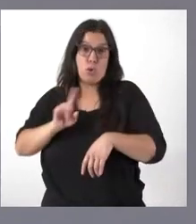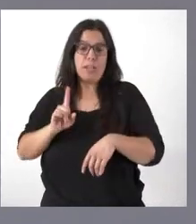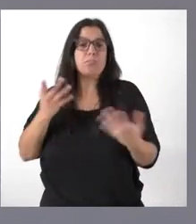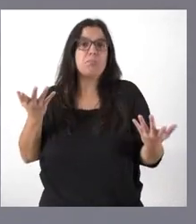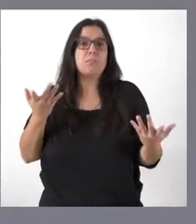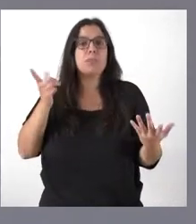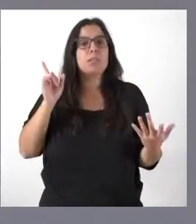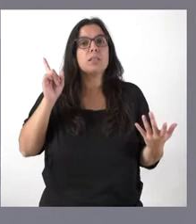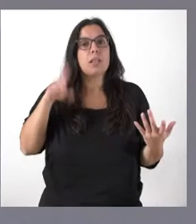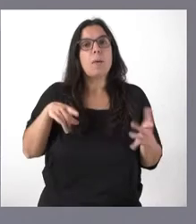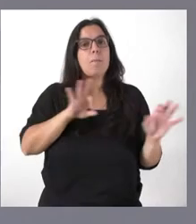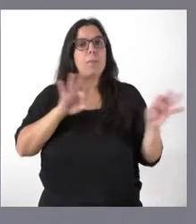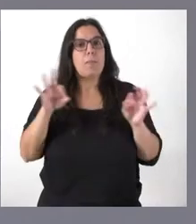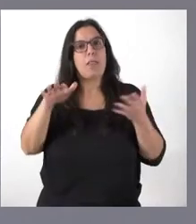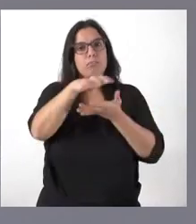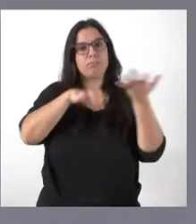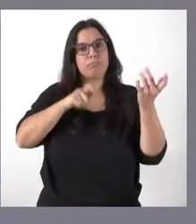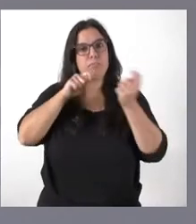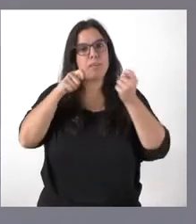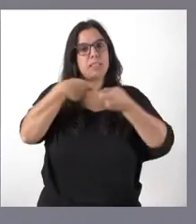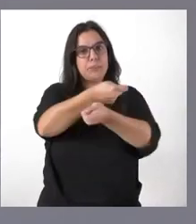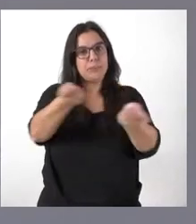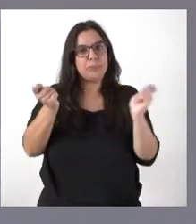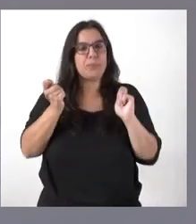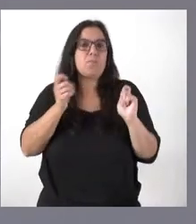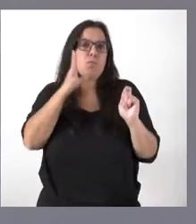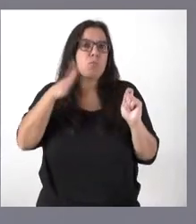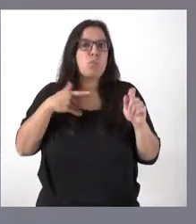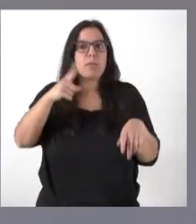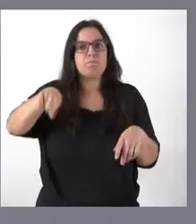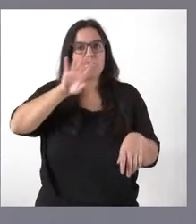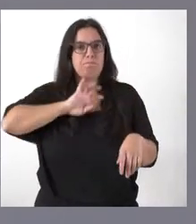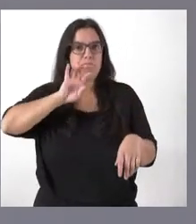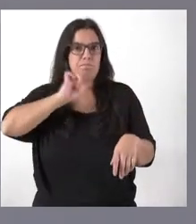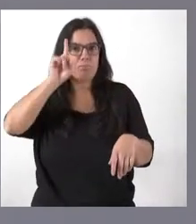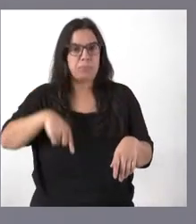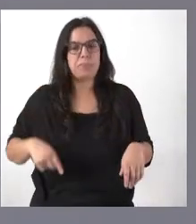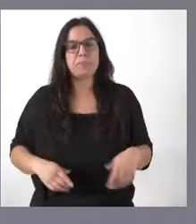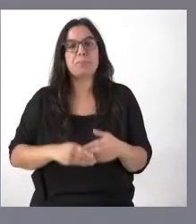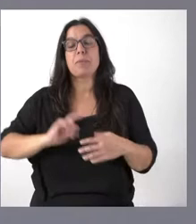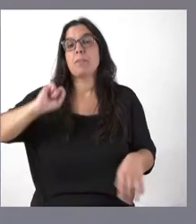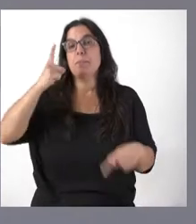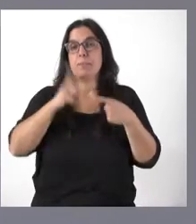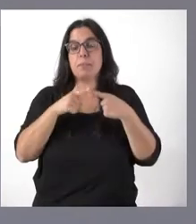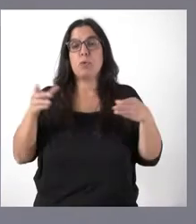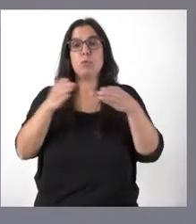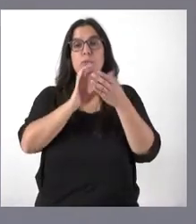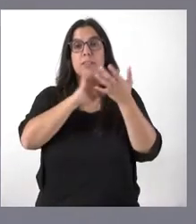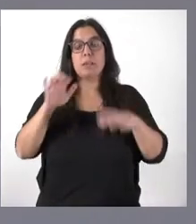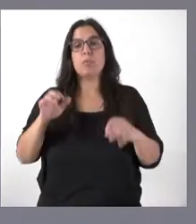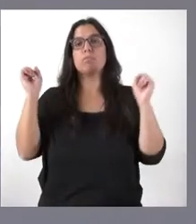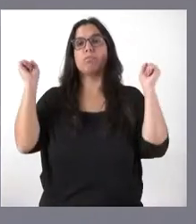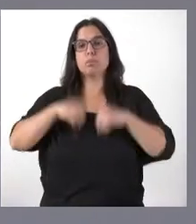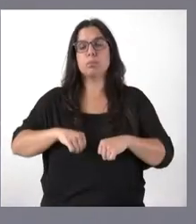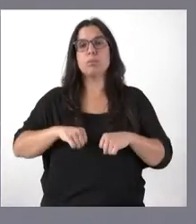hemos preparado una nota al respecto porque creemos que puede resultar de su interés. En primer lugar, la Junta de Castilleón ha aprobado